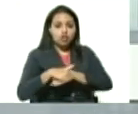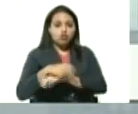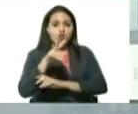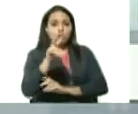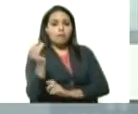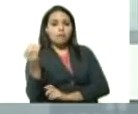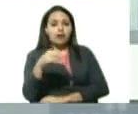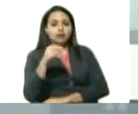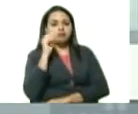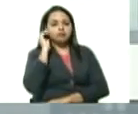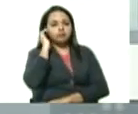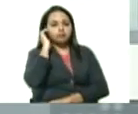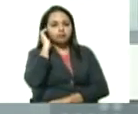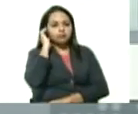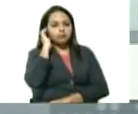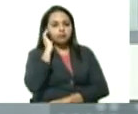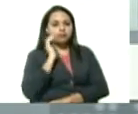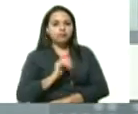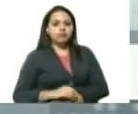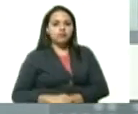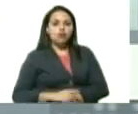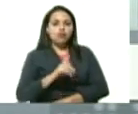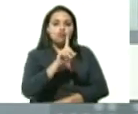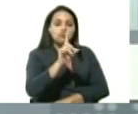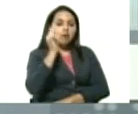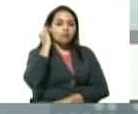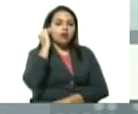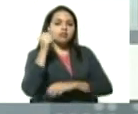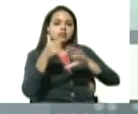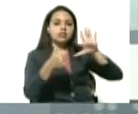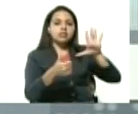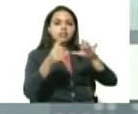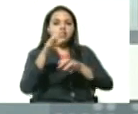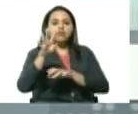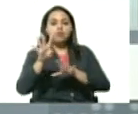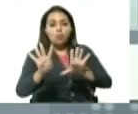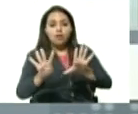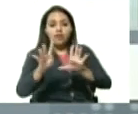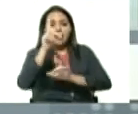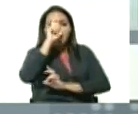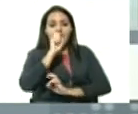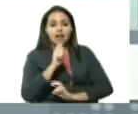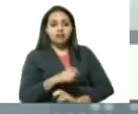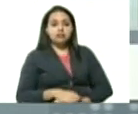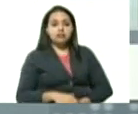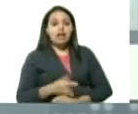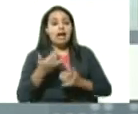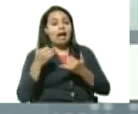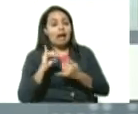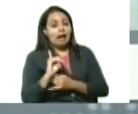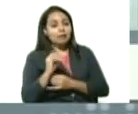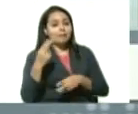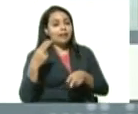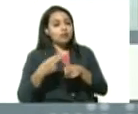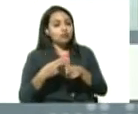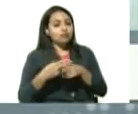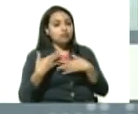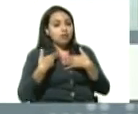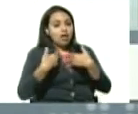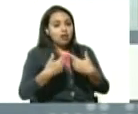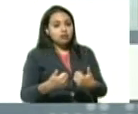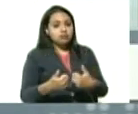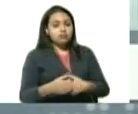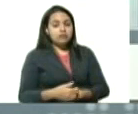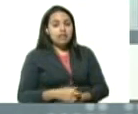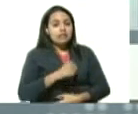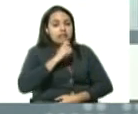casos uno en Sabana de Mendoza es una mujer de 69 años actualmente su condición es grave presidente es una condición